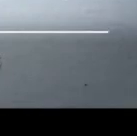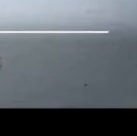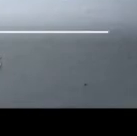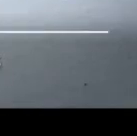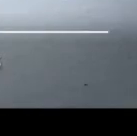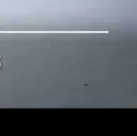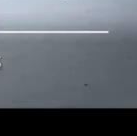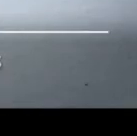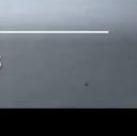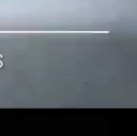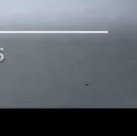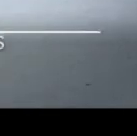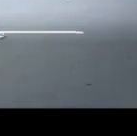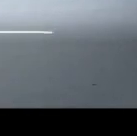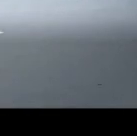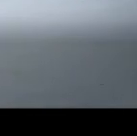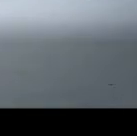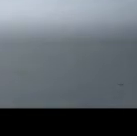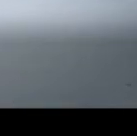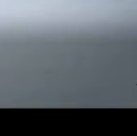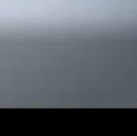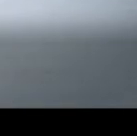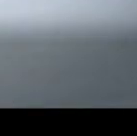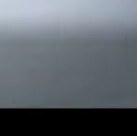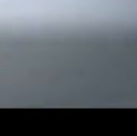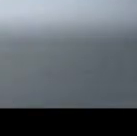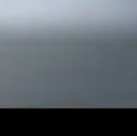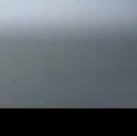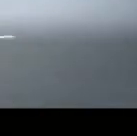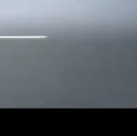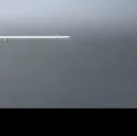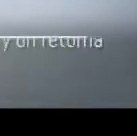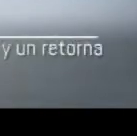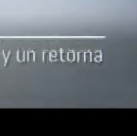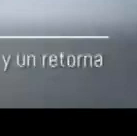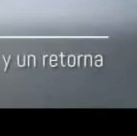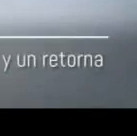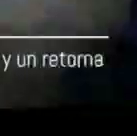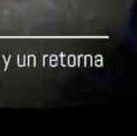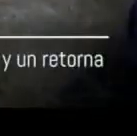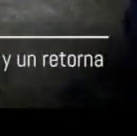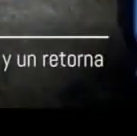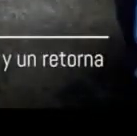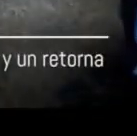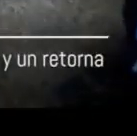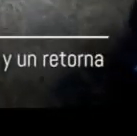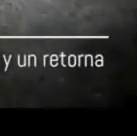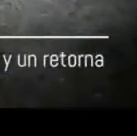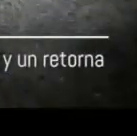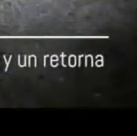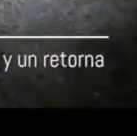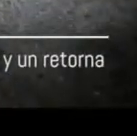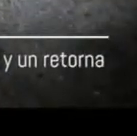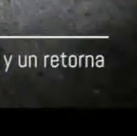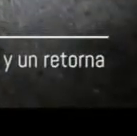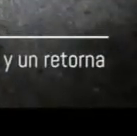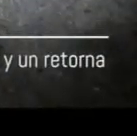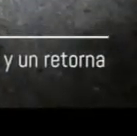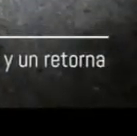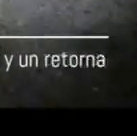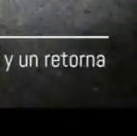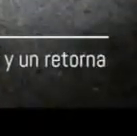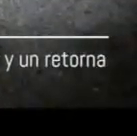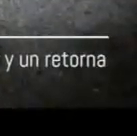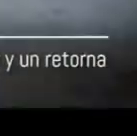Se mueve Tiene el mismo movimiento Como jugar El tenis La contabilización De este juego Pues